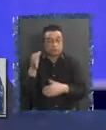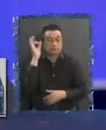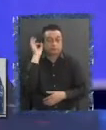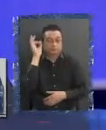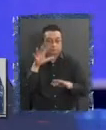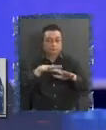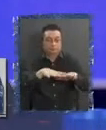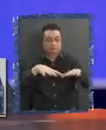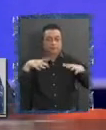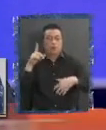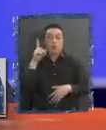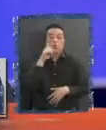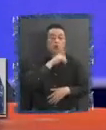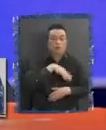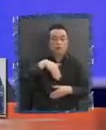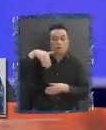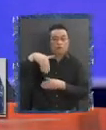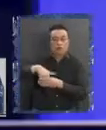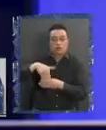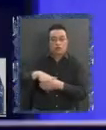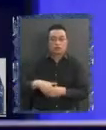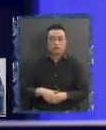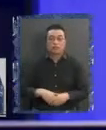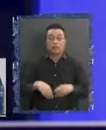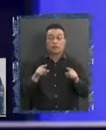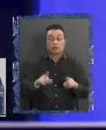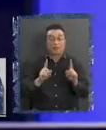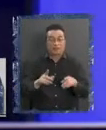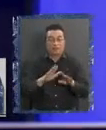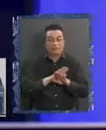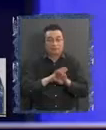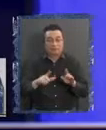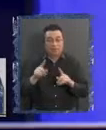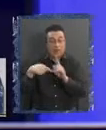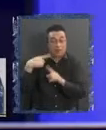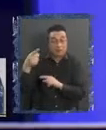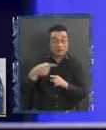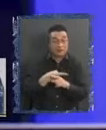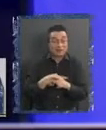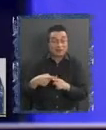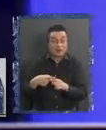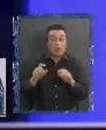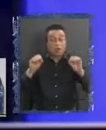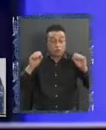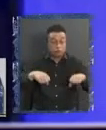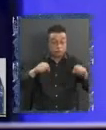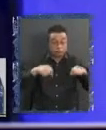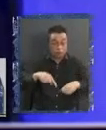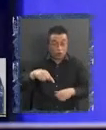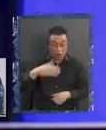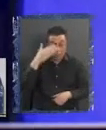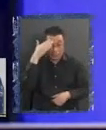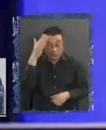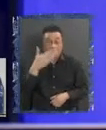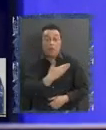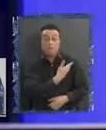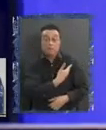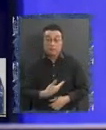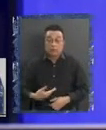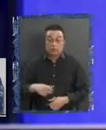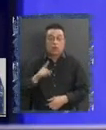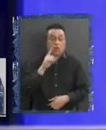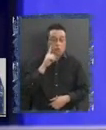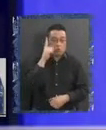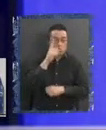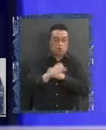va una última votación de aprobación general entonces esto tiene que terminar ya la próxima semana entre otras cosas que se aprobaron hoy día el presidente va a tener un año y medio